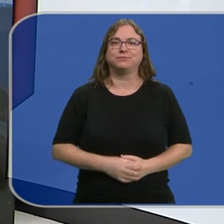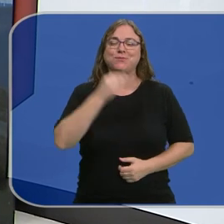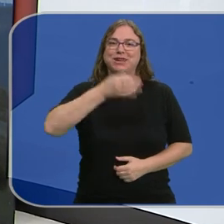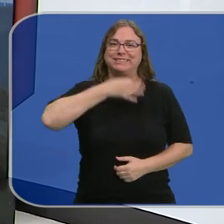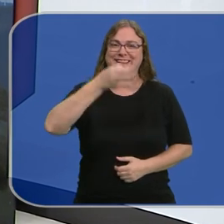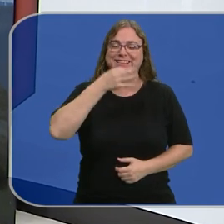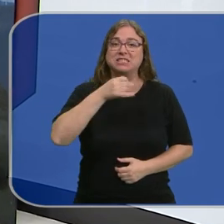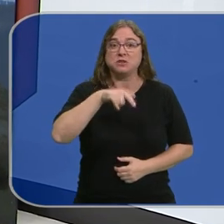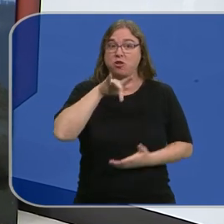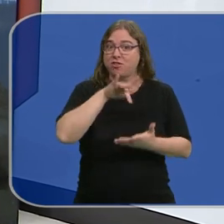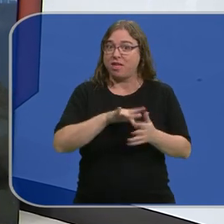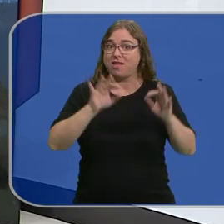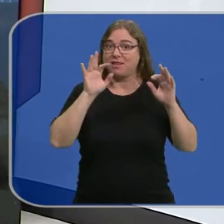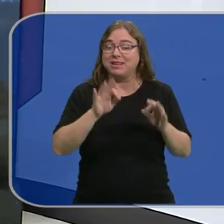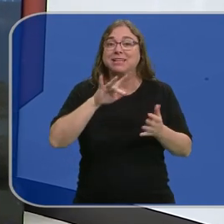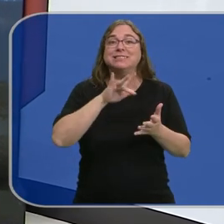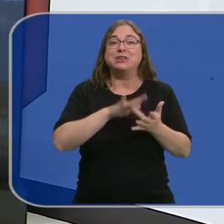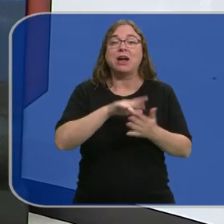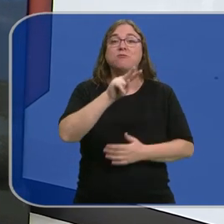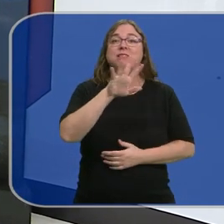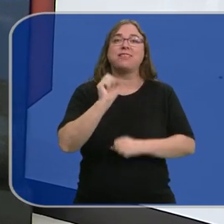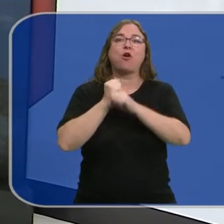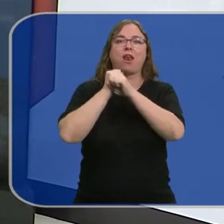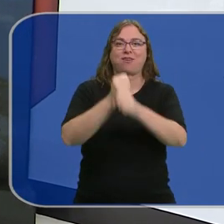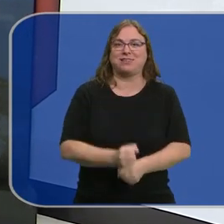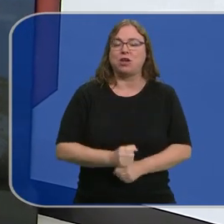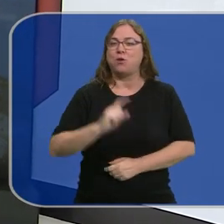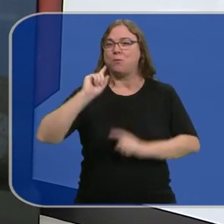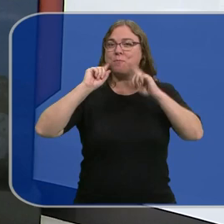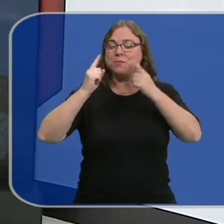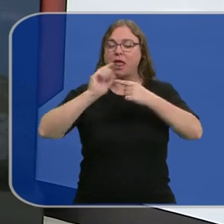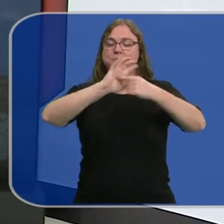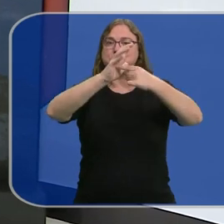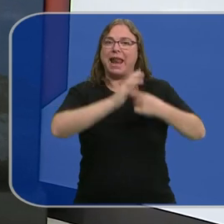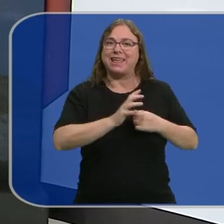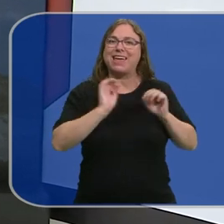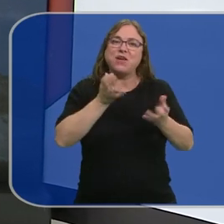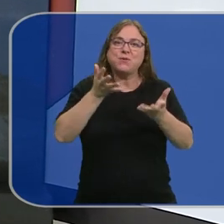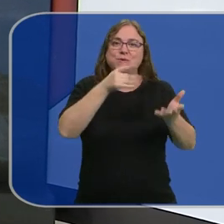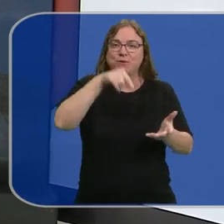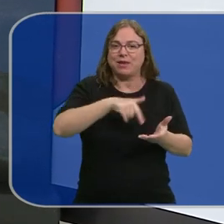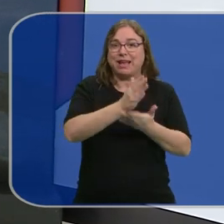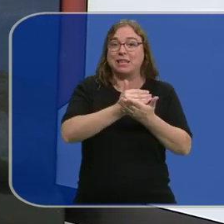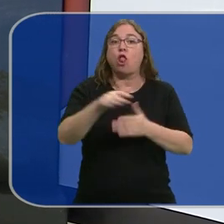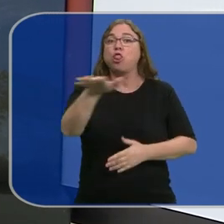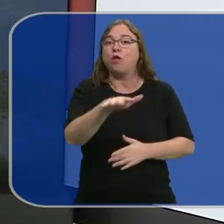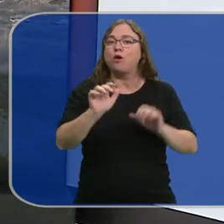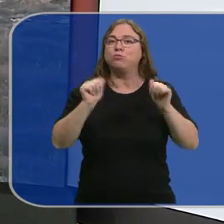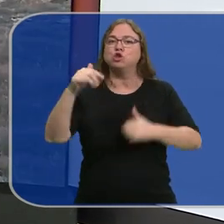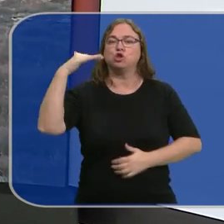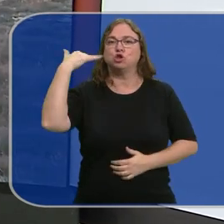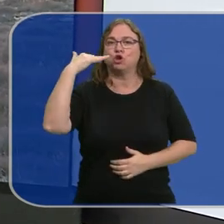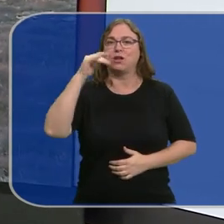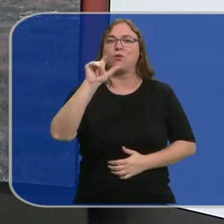Buenas tardes, todo esto en un día en el que celebramos el 25 aniversario del primer parque eólico de la comunidad. Se instaló en Soria, Lucía